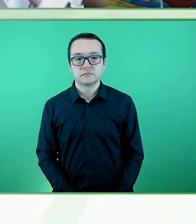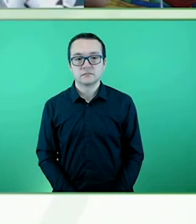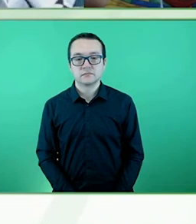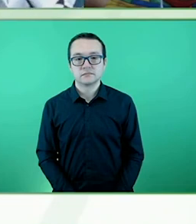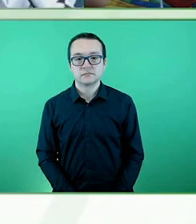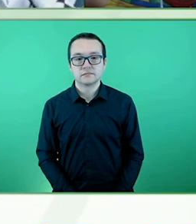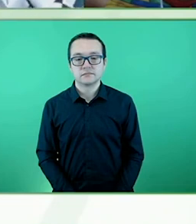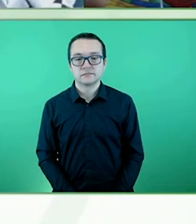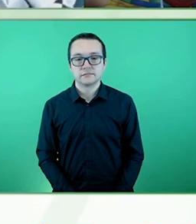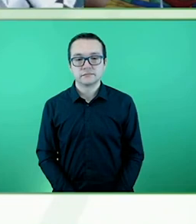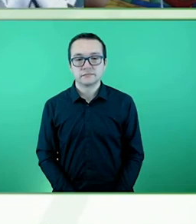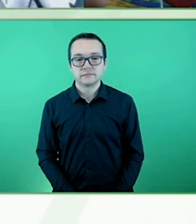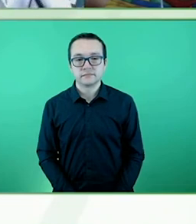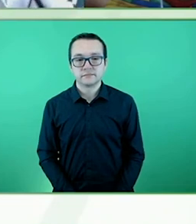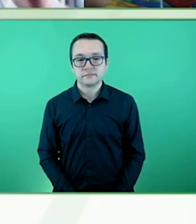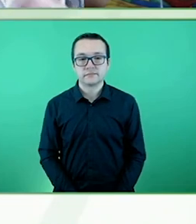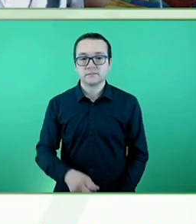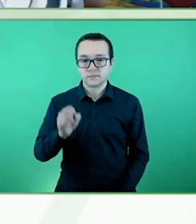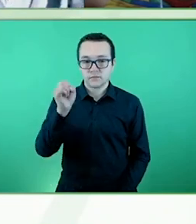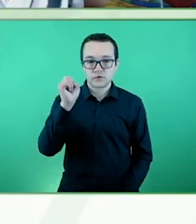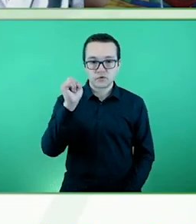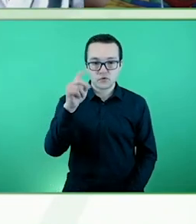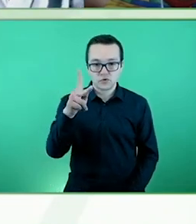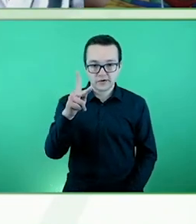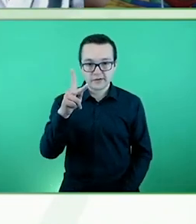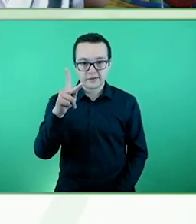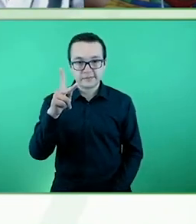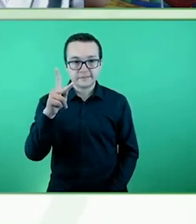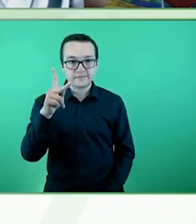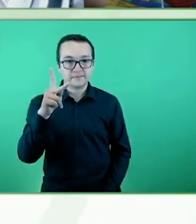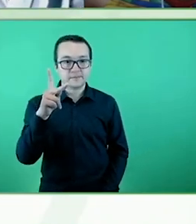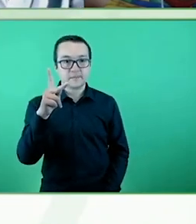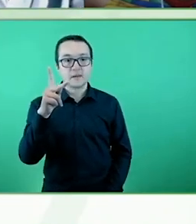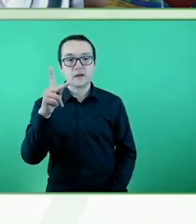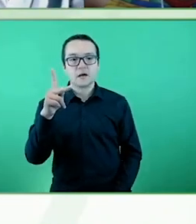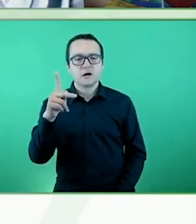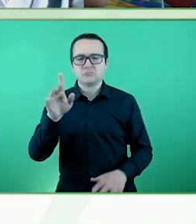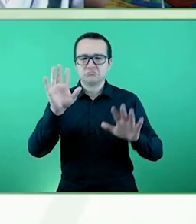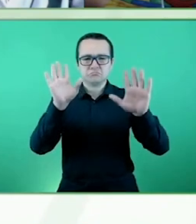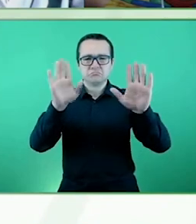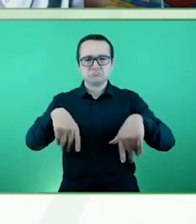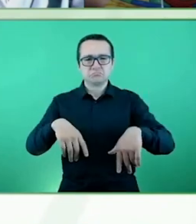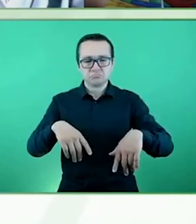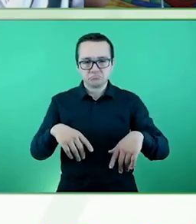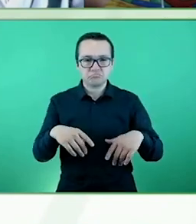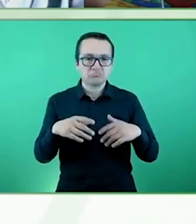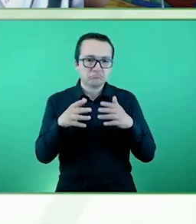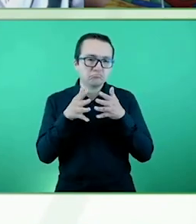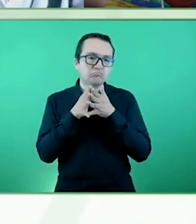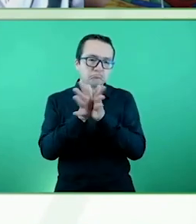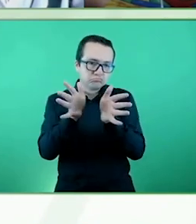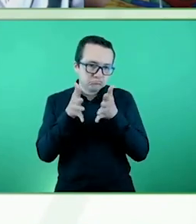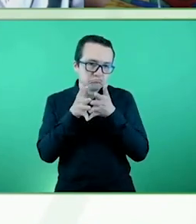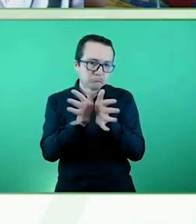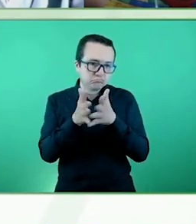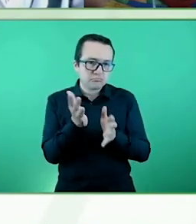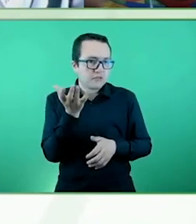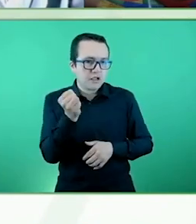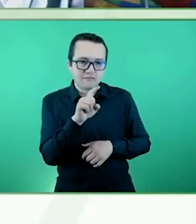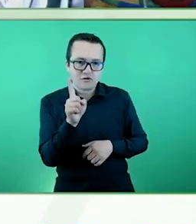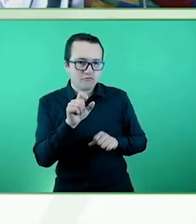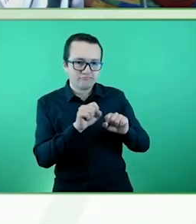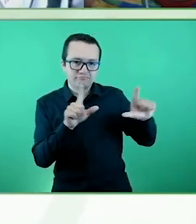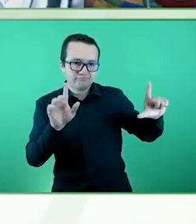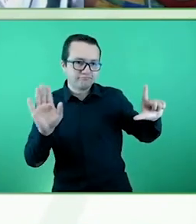Ok. Adelante. Se los voy a platicar, pues no tenemos la presentación. Entonces, bueno.